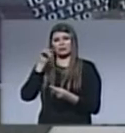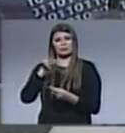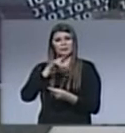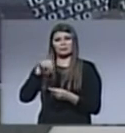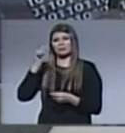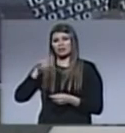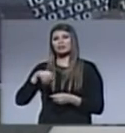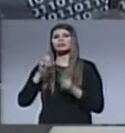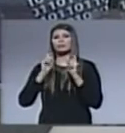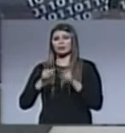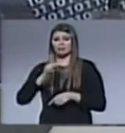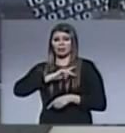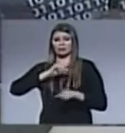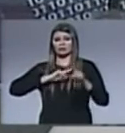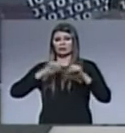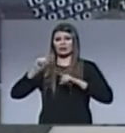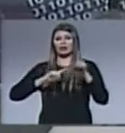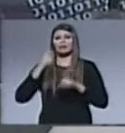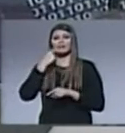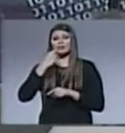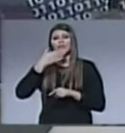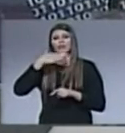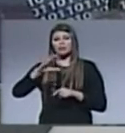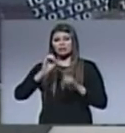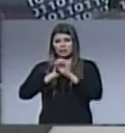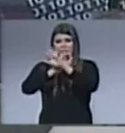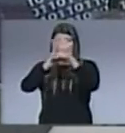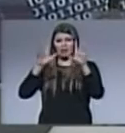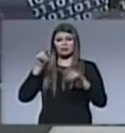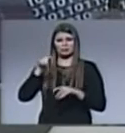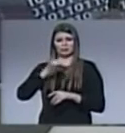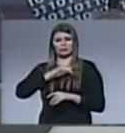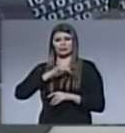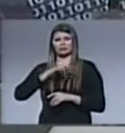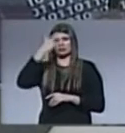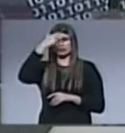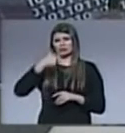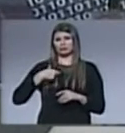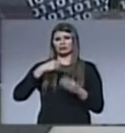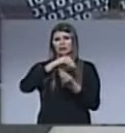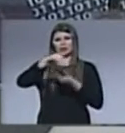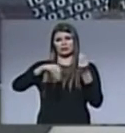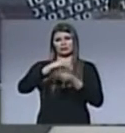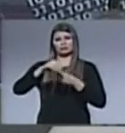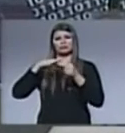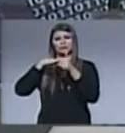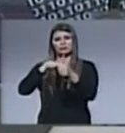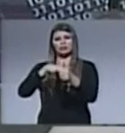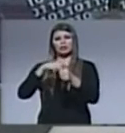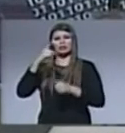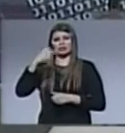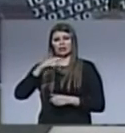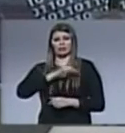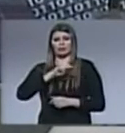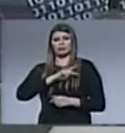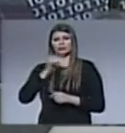El líder espiritual debe comprender claramente que él no es meramente un líder en la sociedad. Él es un líder